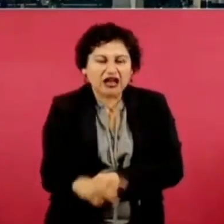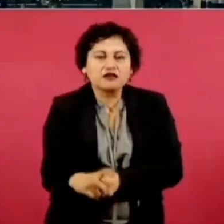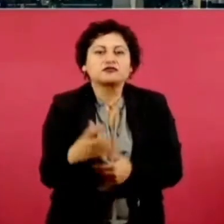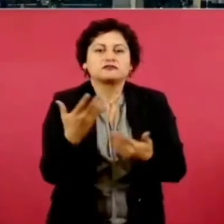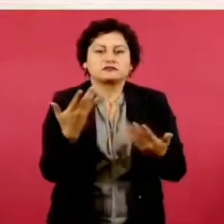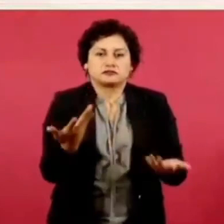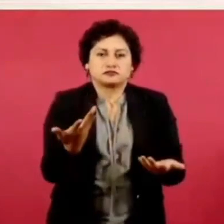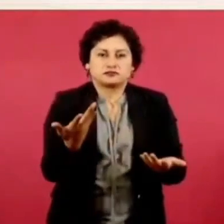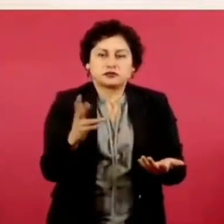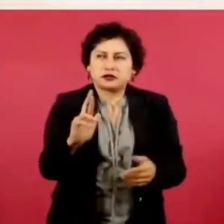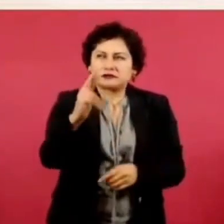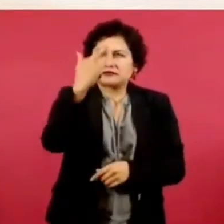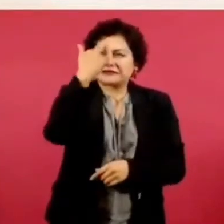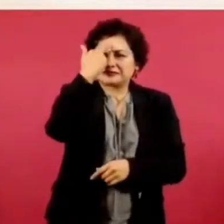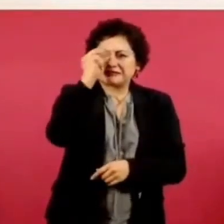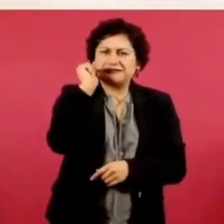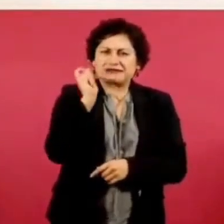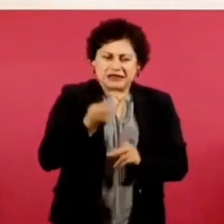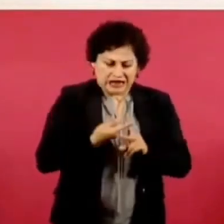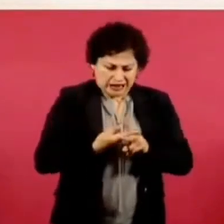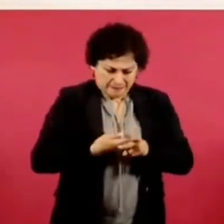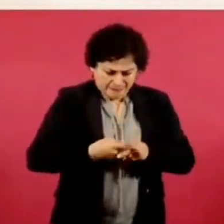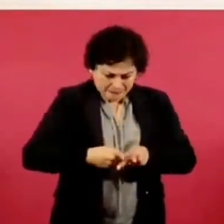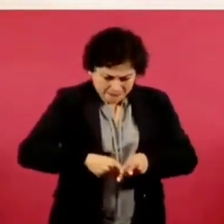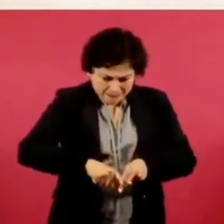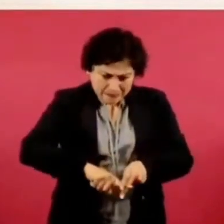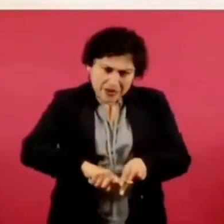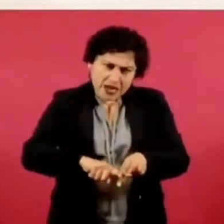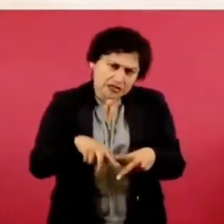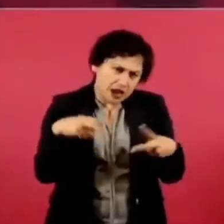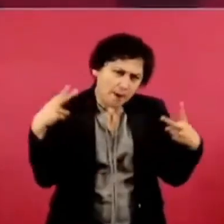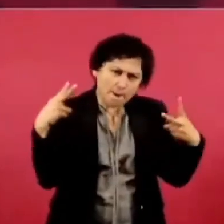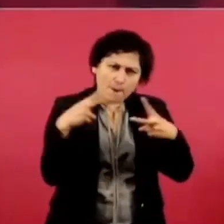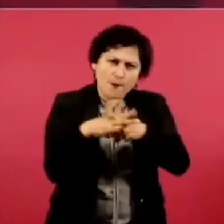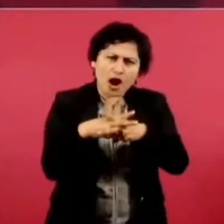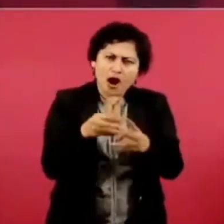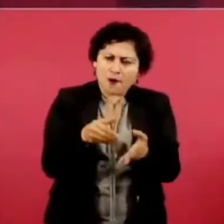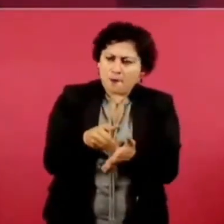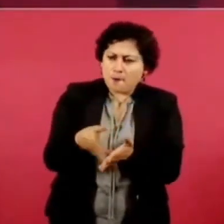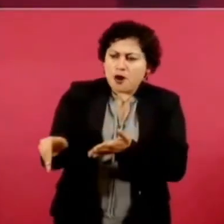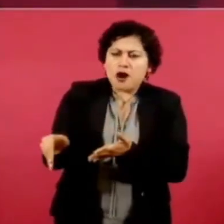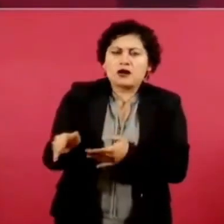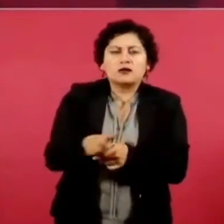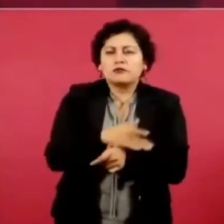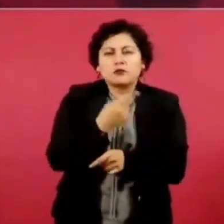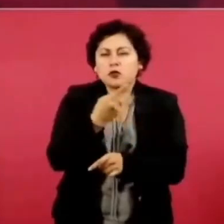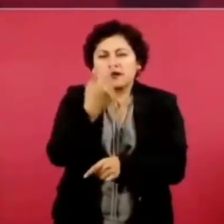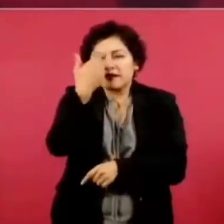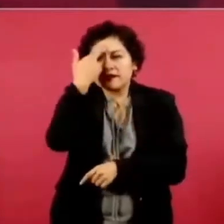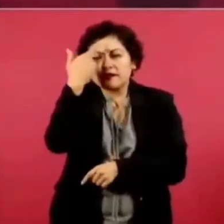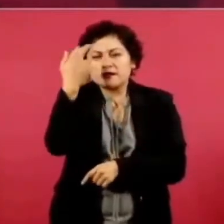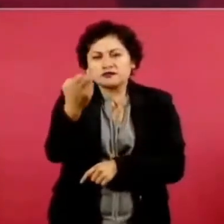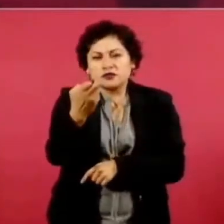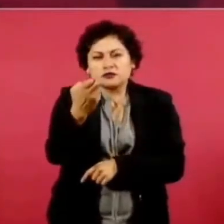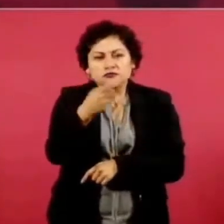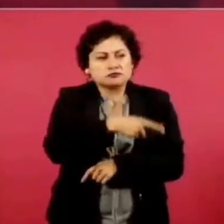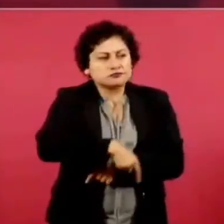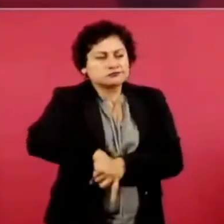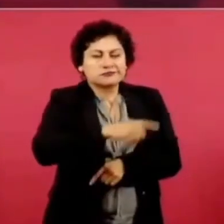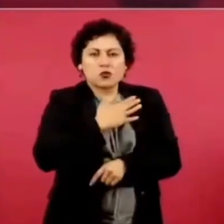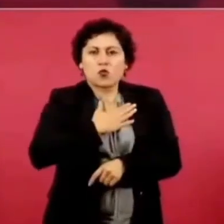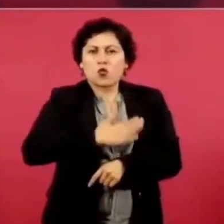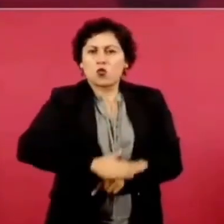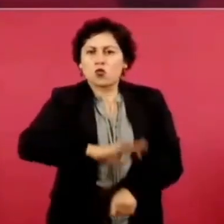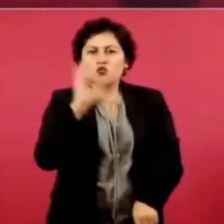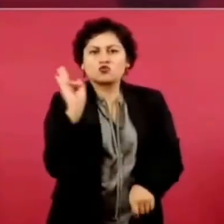justicia, y si se lleva 100 años, pero se logra